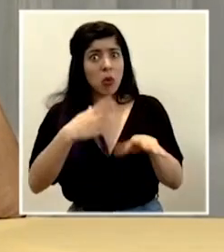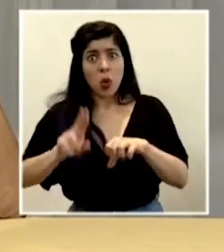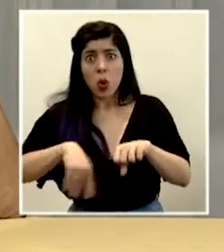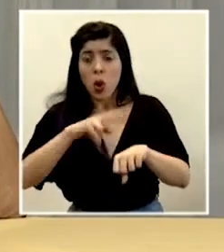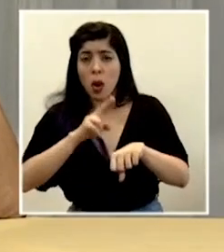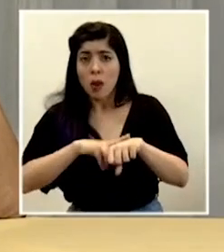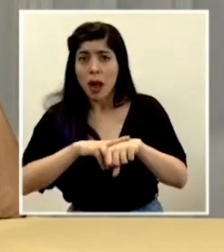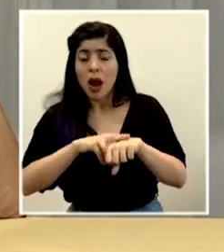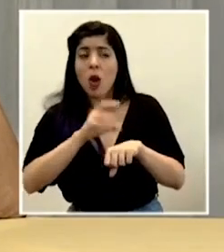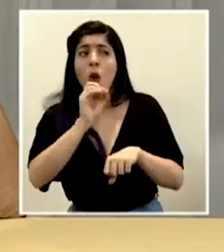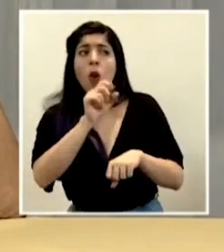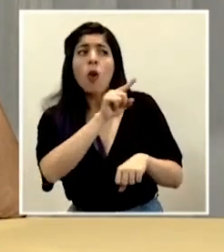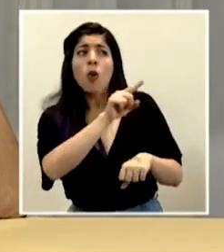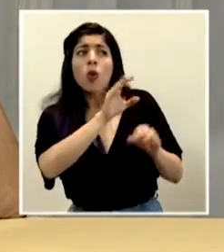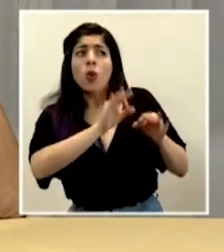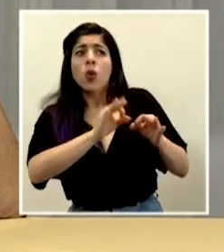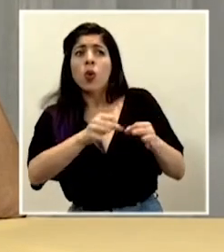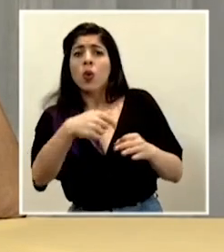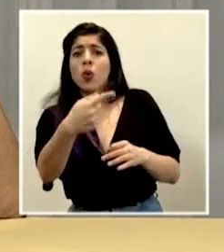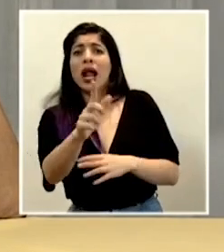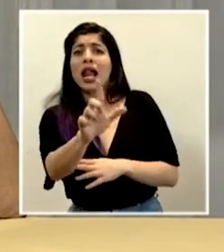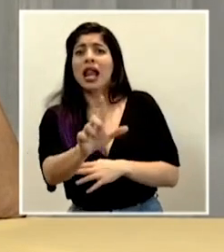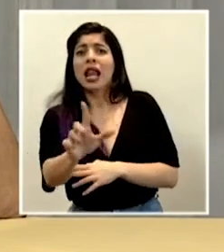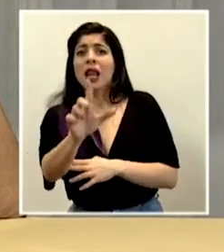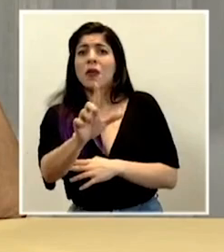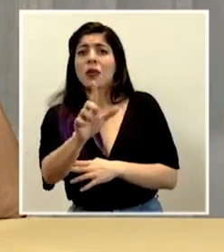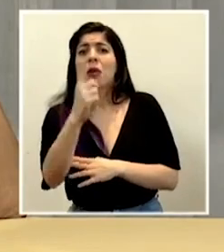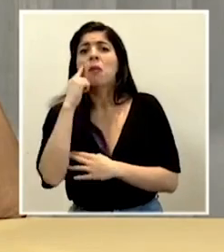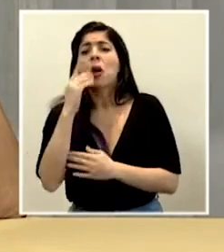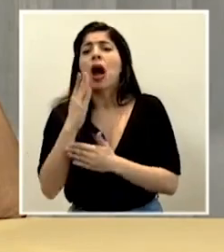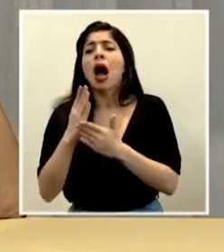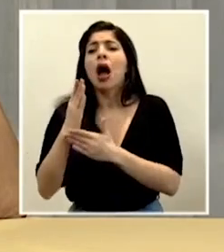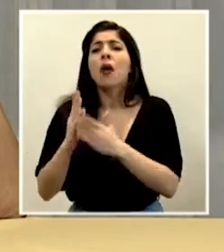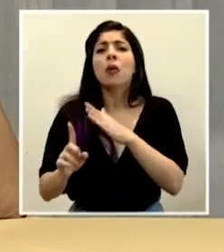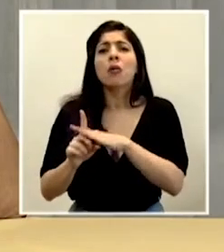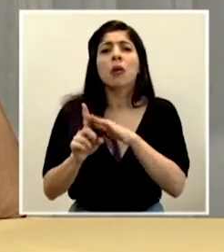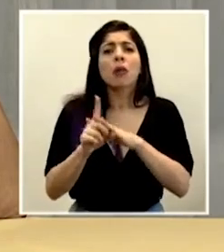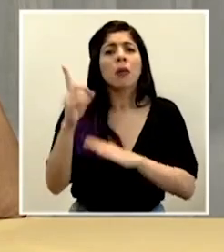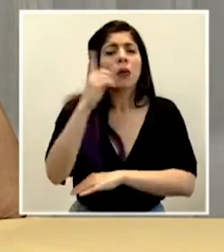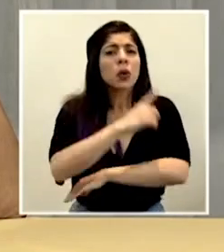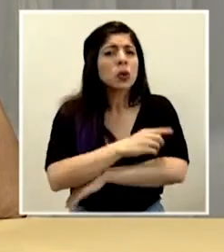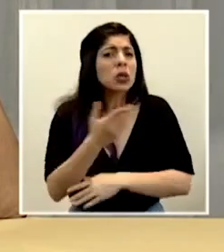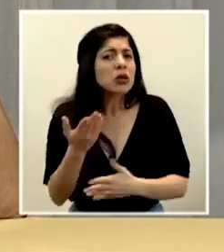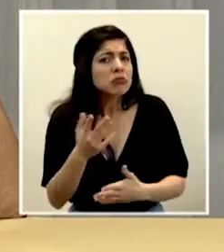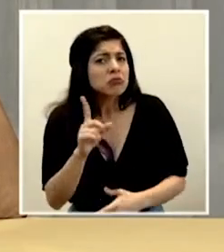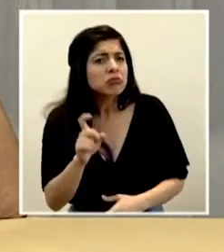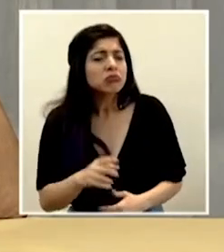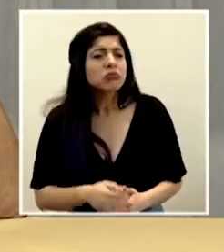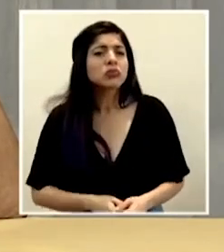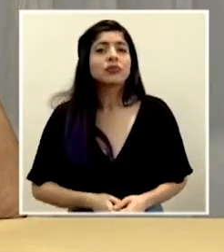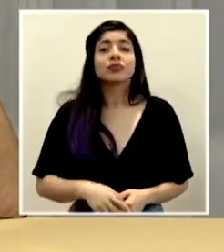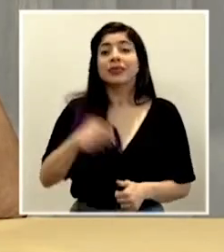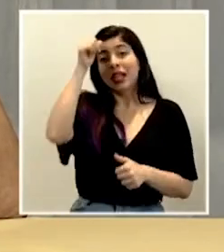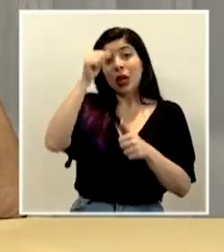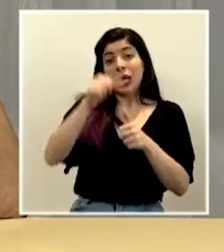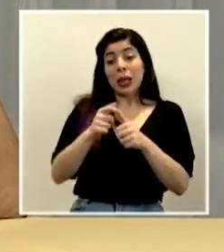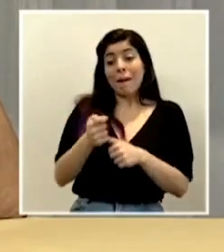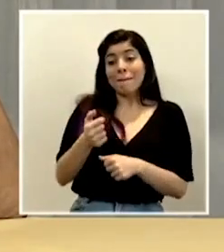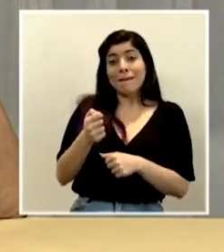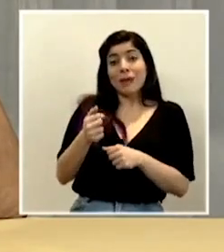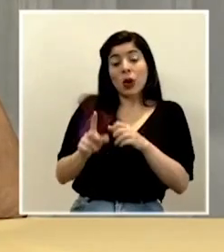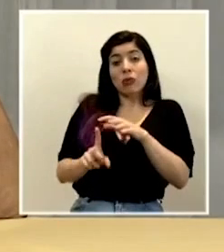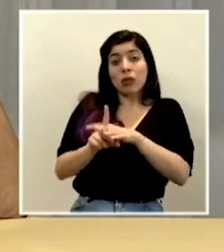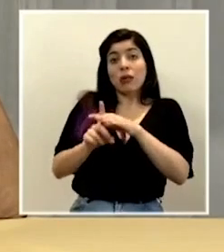las decisiones que van a tomar este lunes son por los pocos casos que se dan a diario? Recordemos que los pocos casos que